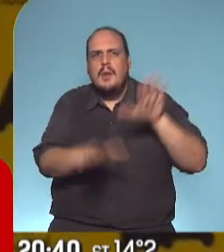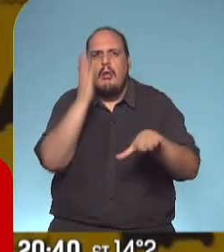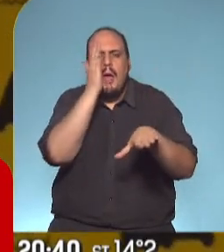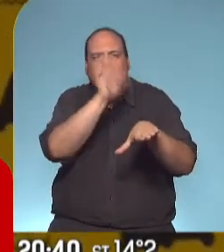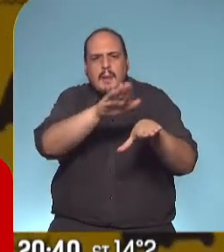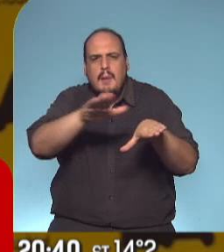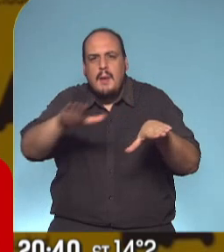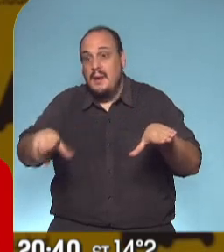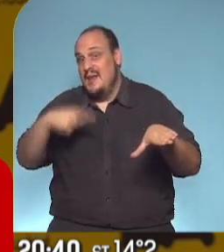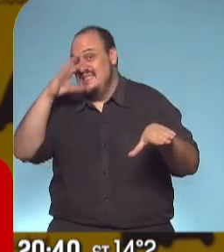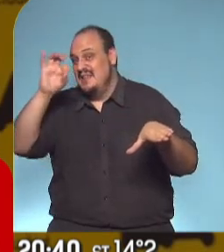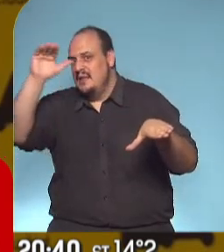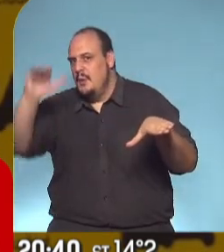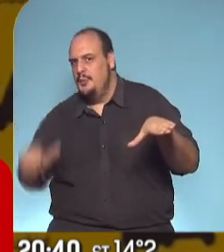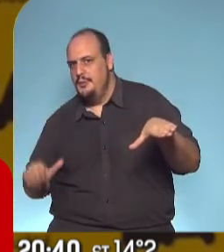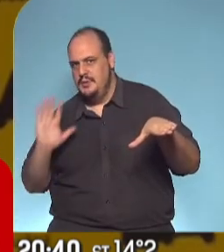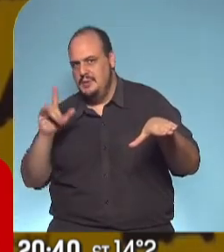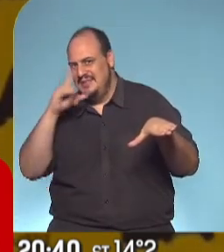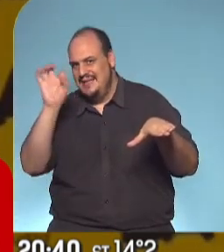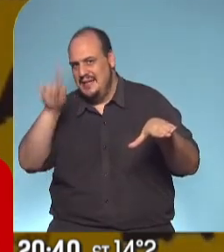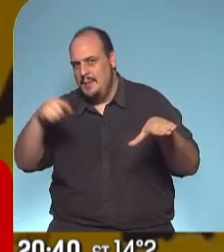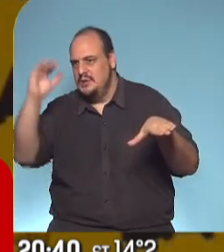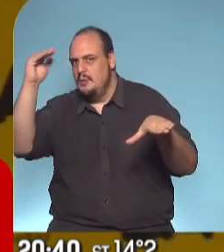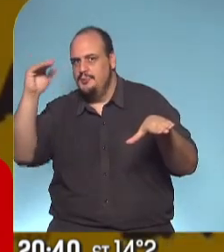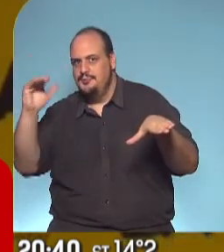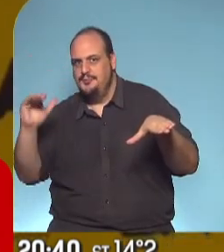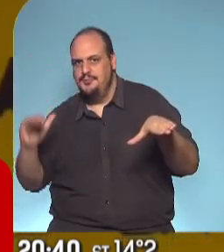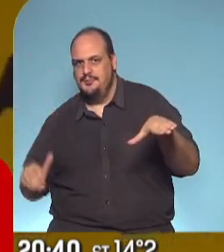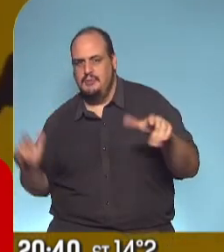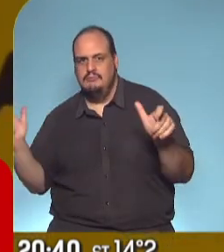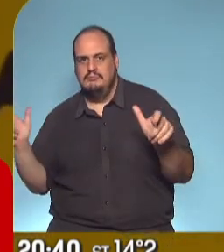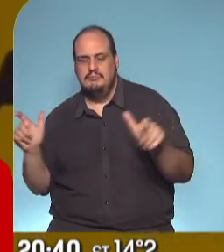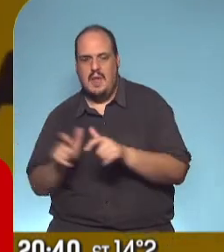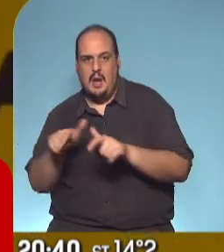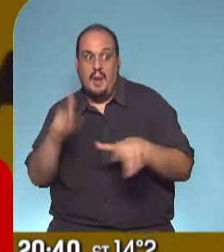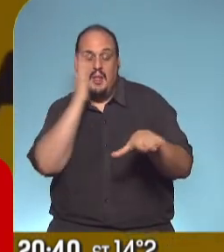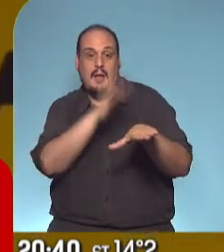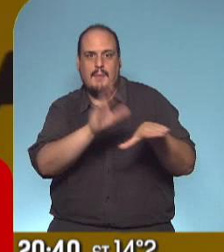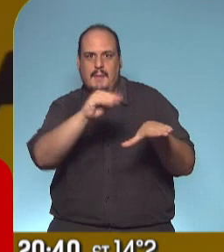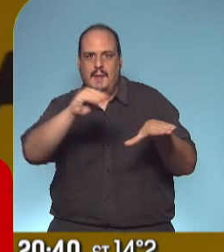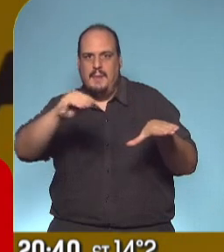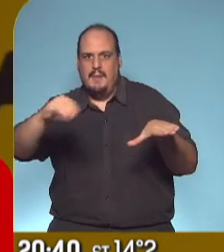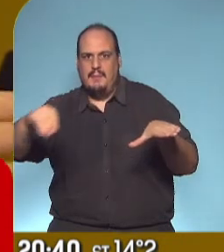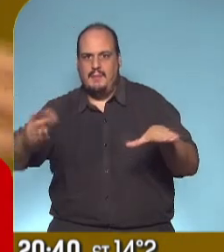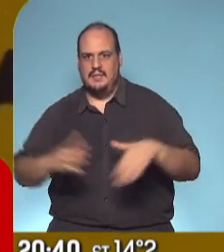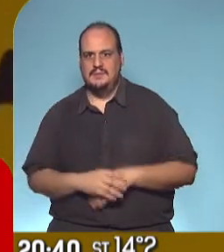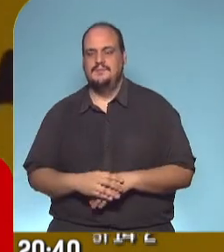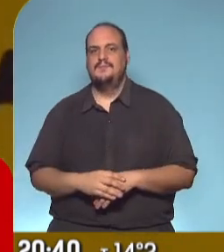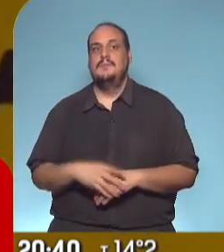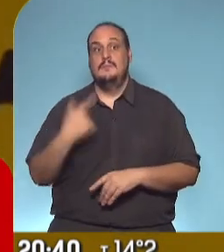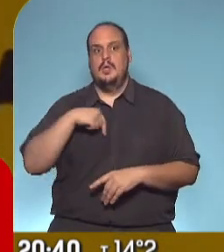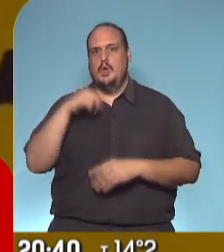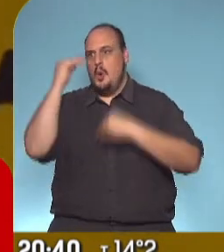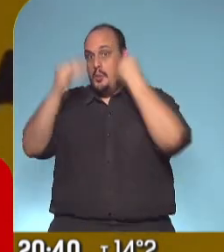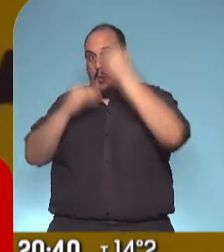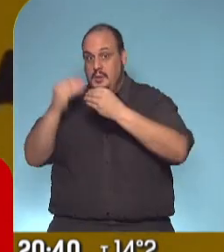descomprimiendo ese número, para poder ir, digamos, pudiendo tener más camas, que es lo importante, ¿no? Por eso, ante la preocupación,